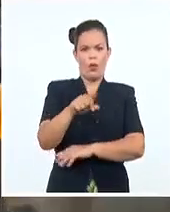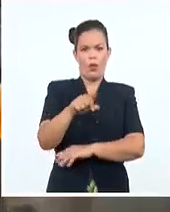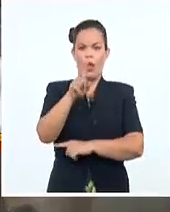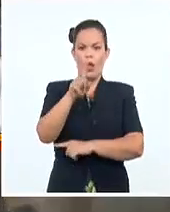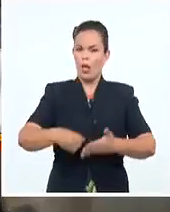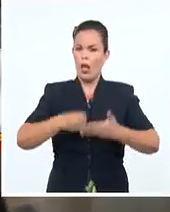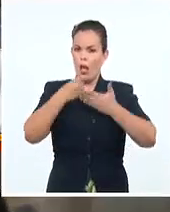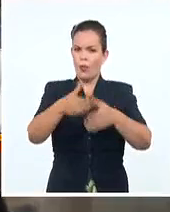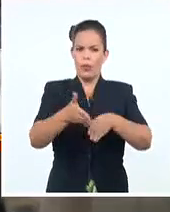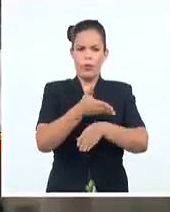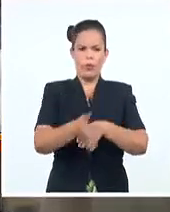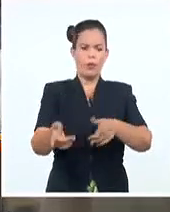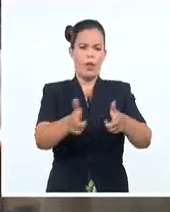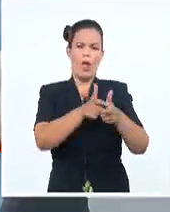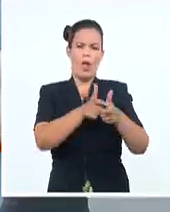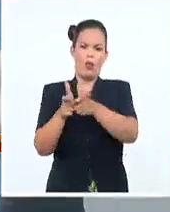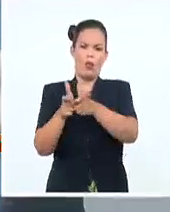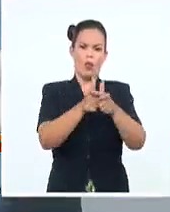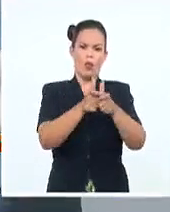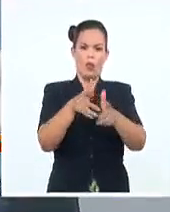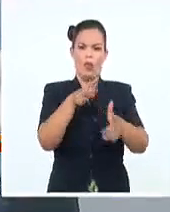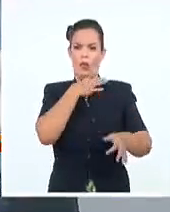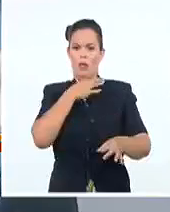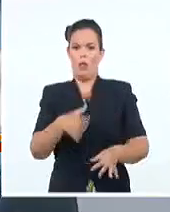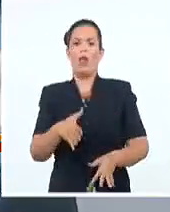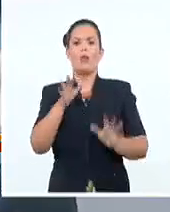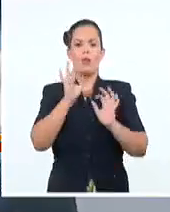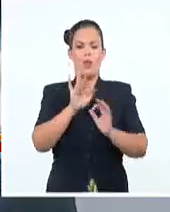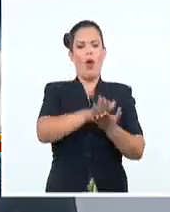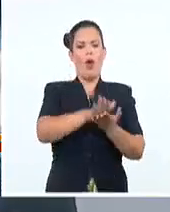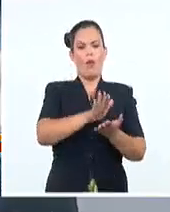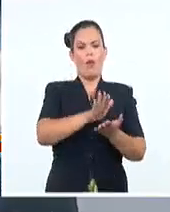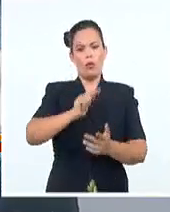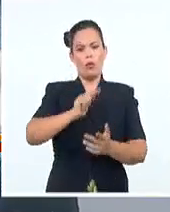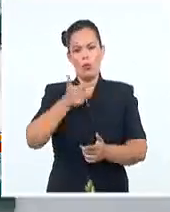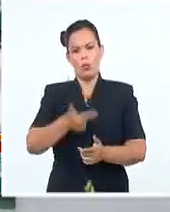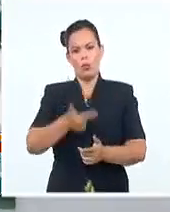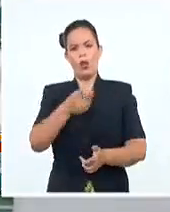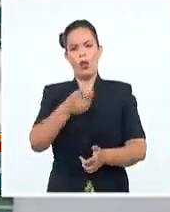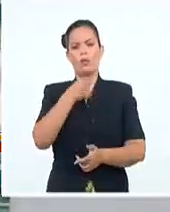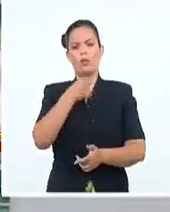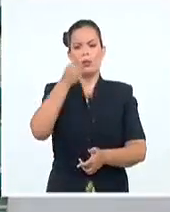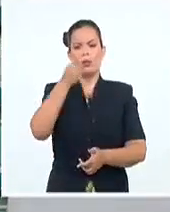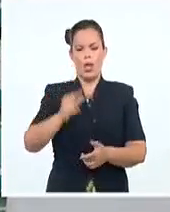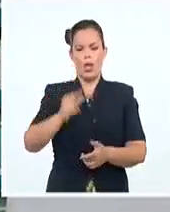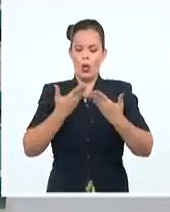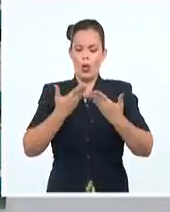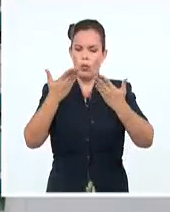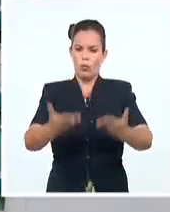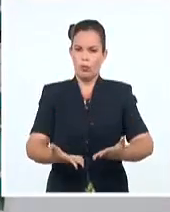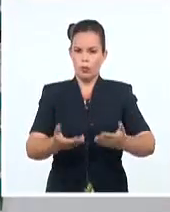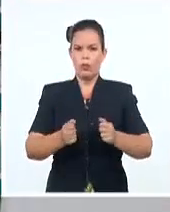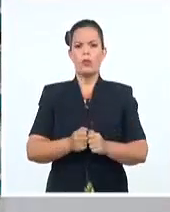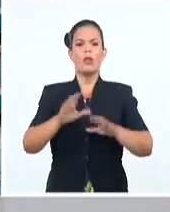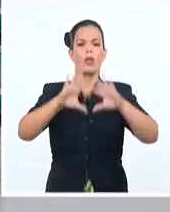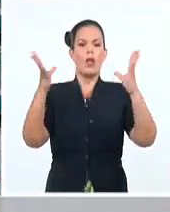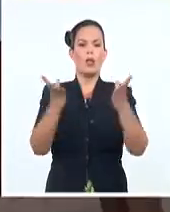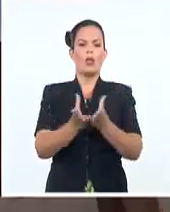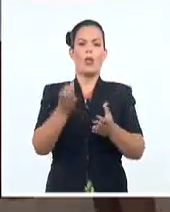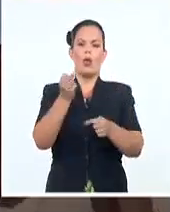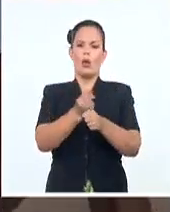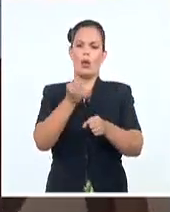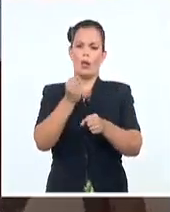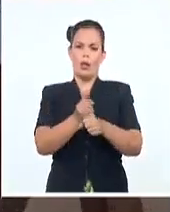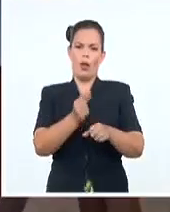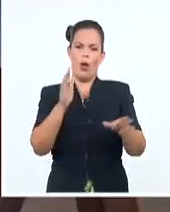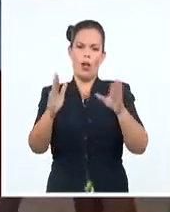reconocimiento a la hazaña de los científicos, los médicos y el personal de la salud que ha luchado contra la COVID-19. La realizamos